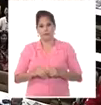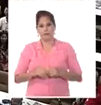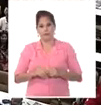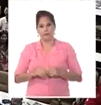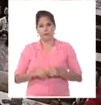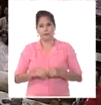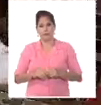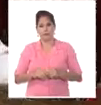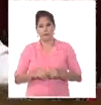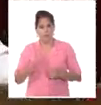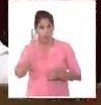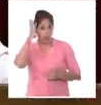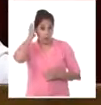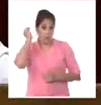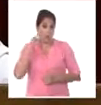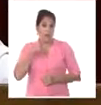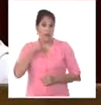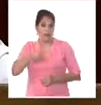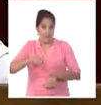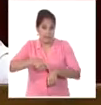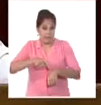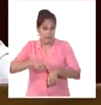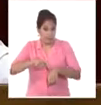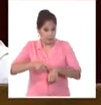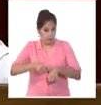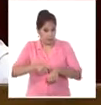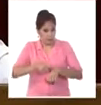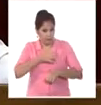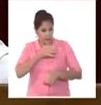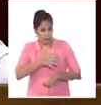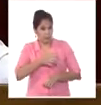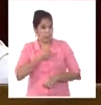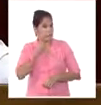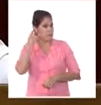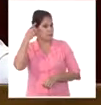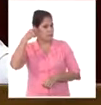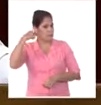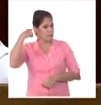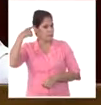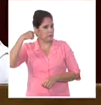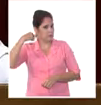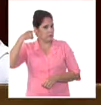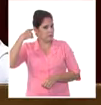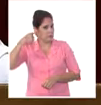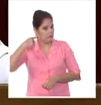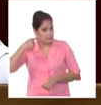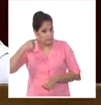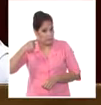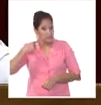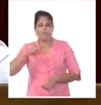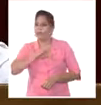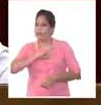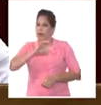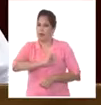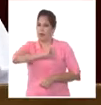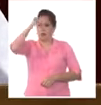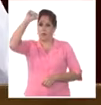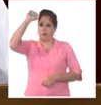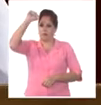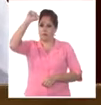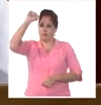Según Raúl cuenta en ese momento él creyó que su hermano había enloquecido hasta que ganaron la guerra.